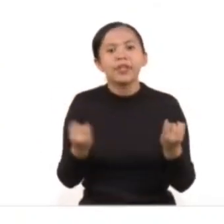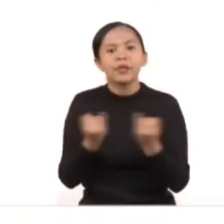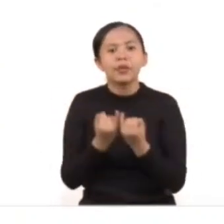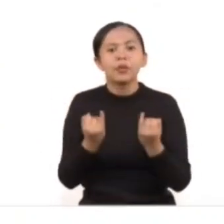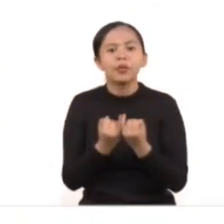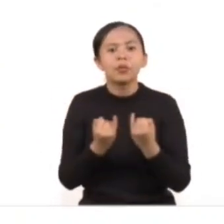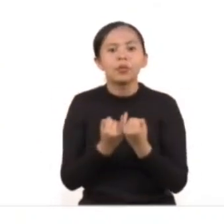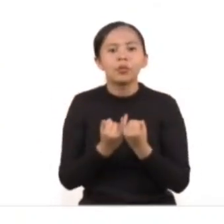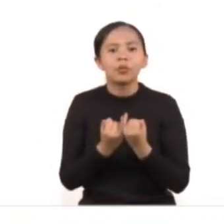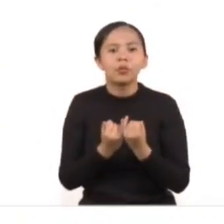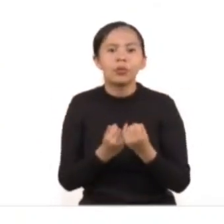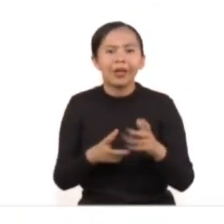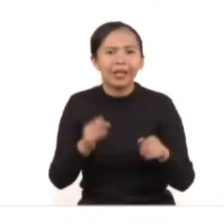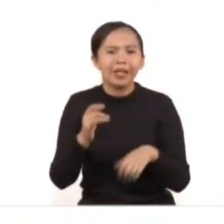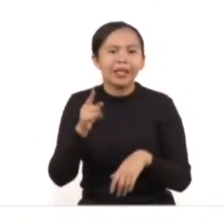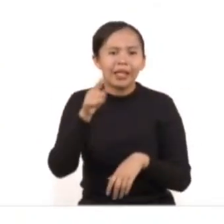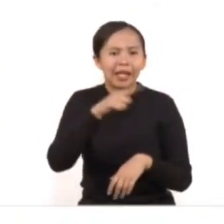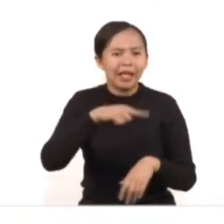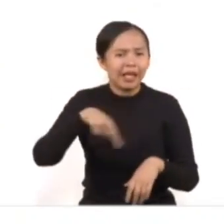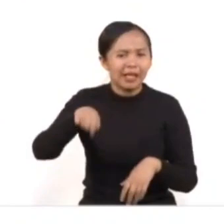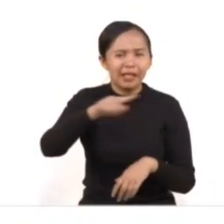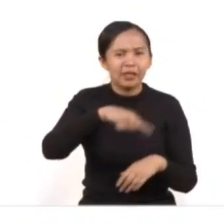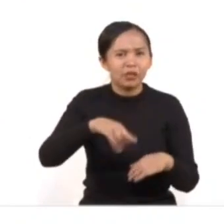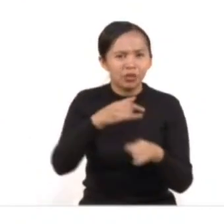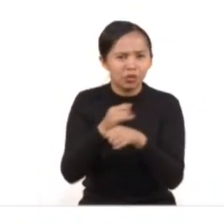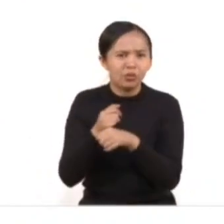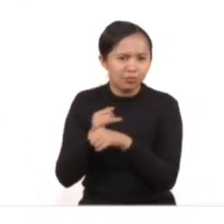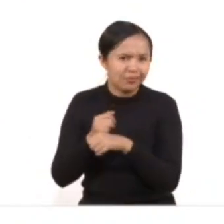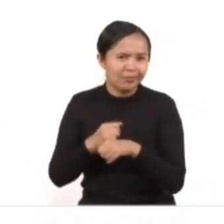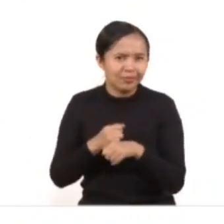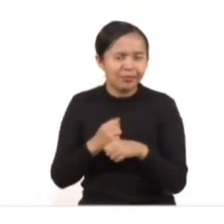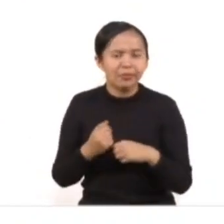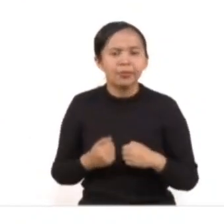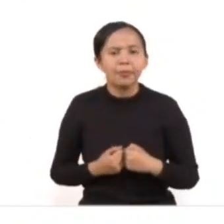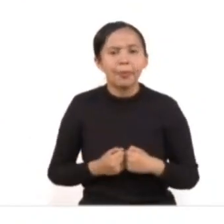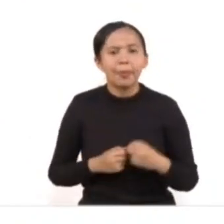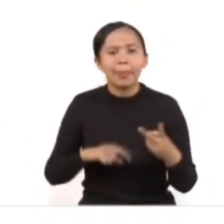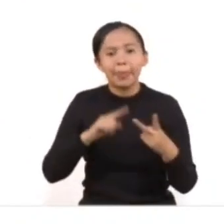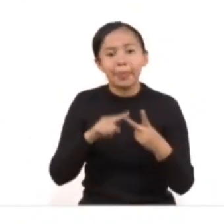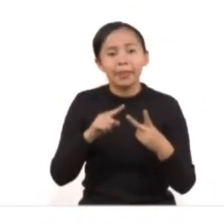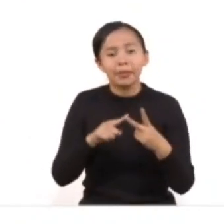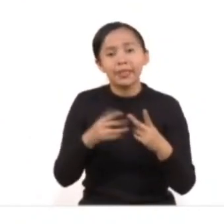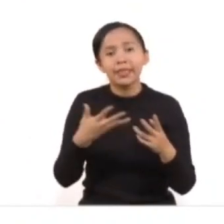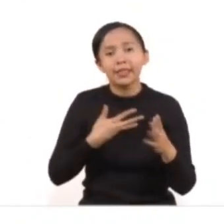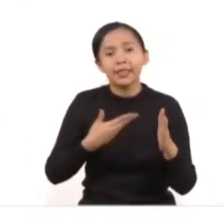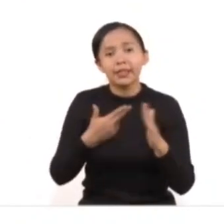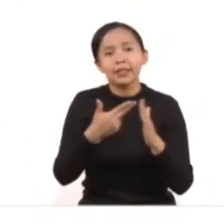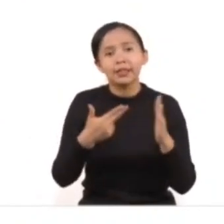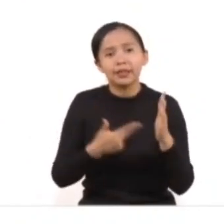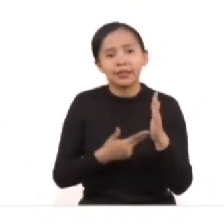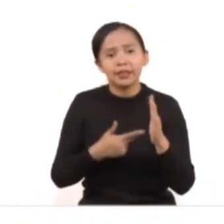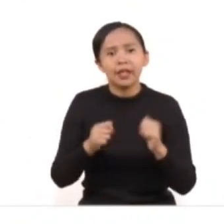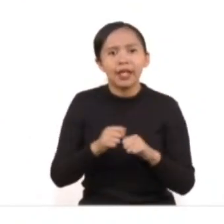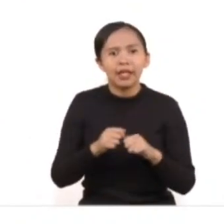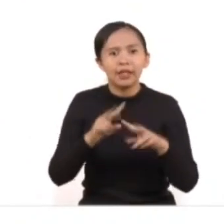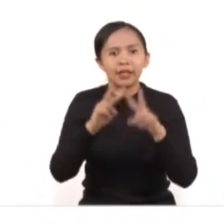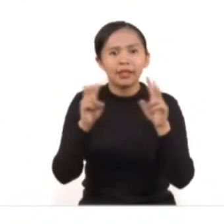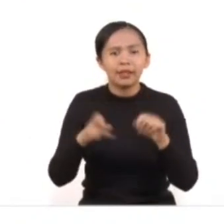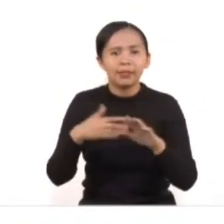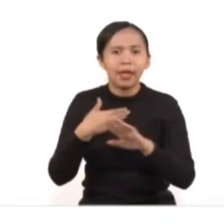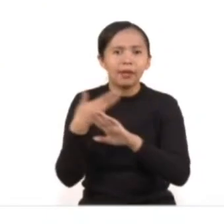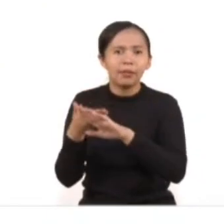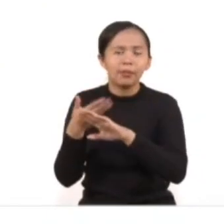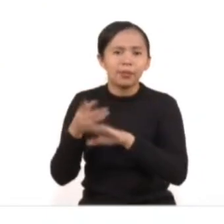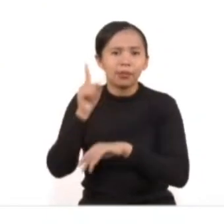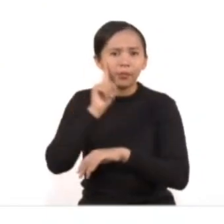penitenciaria y el de analista táctico e investigador. También se imparten talleres que abarcan la atención en casos de violencia